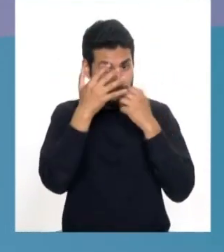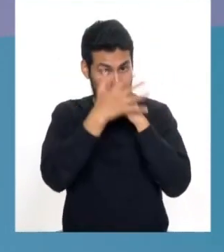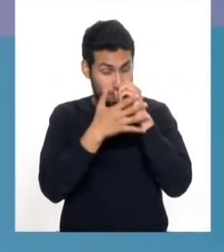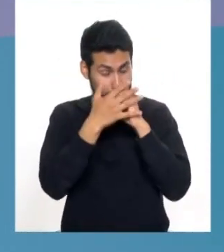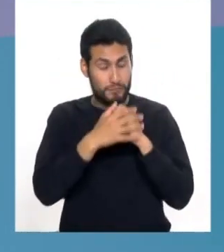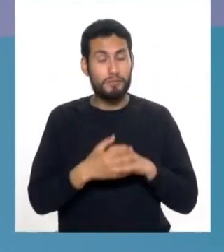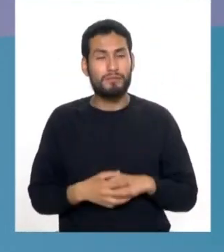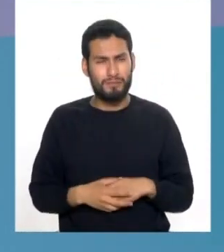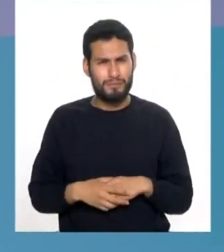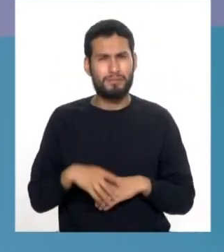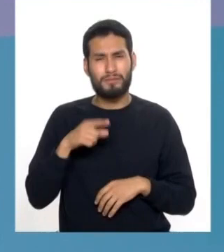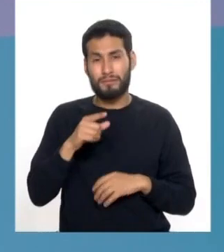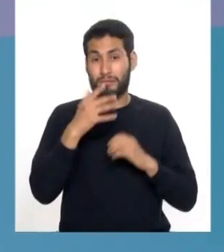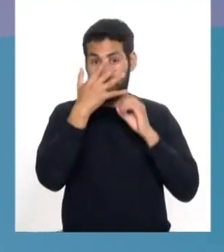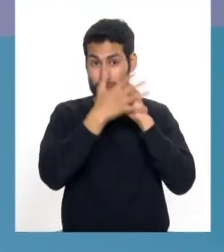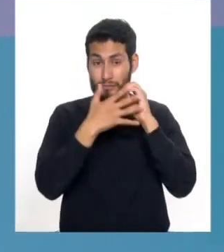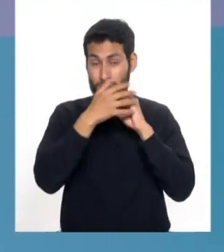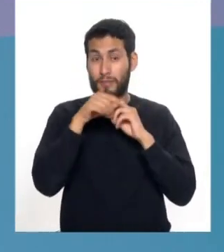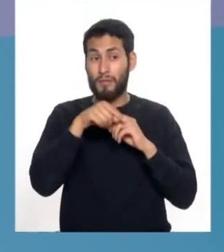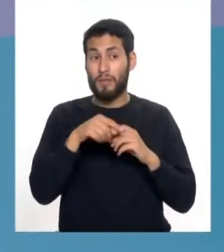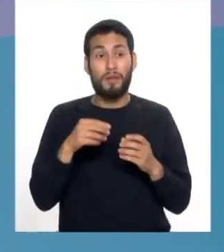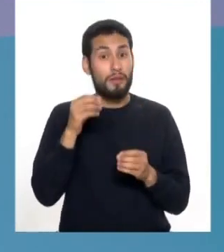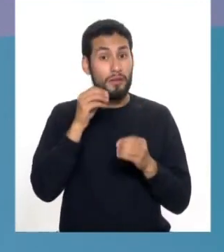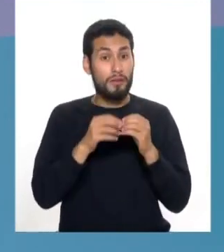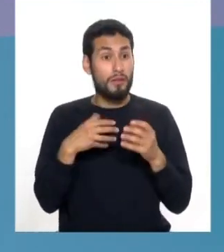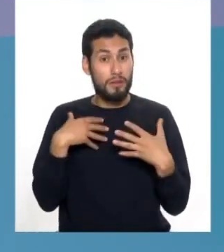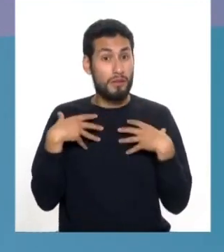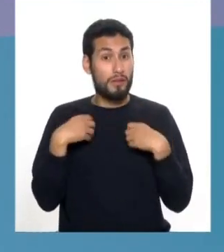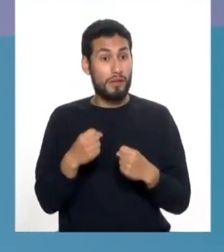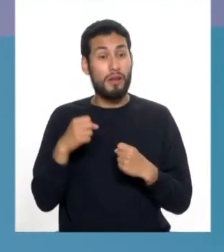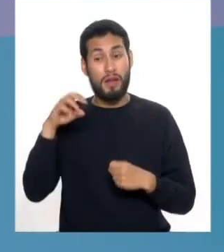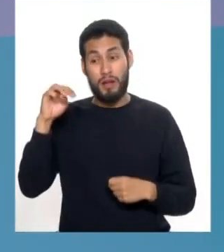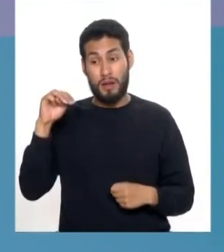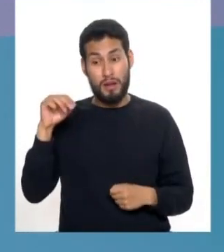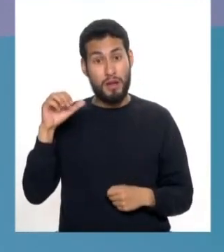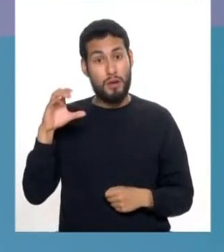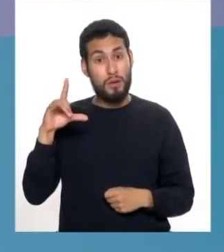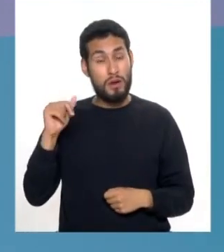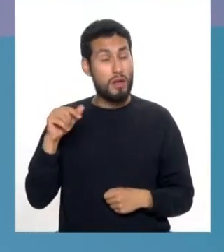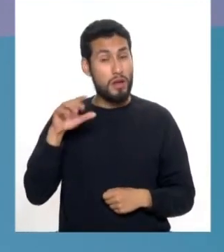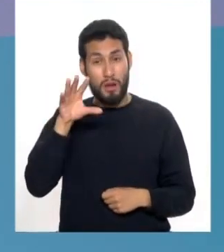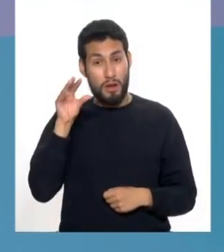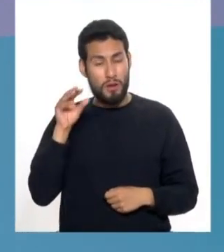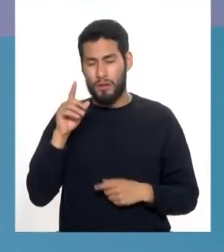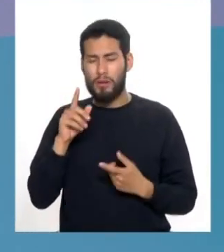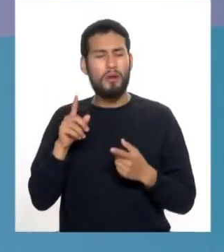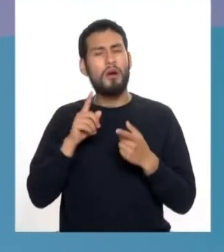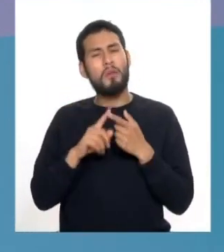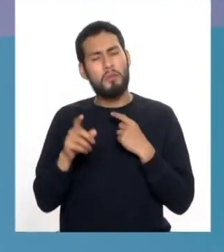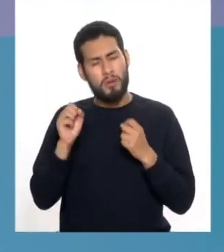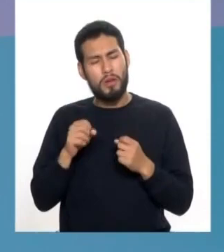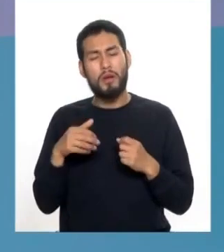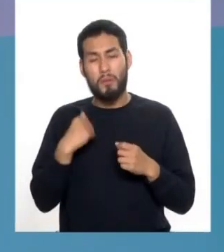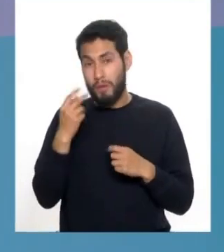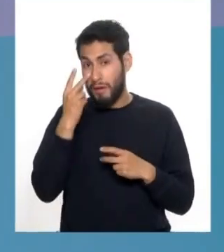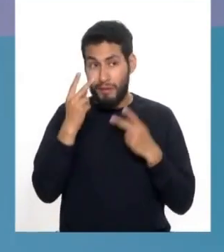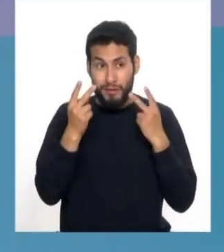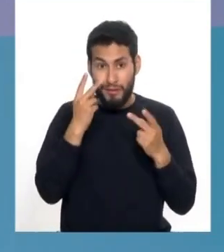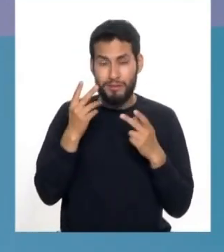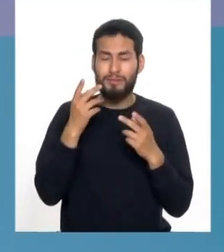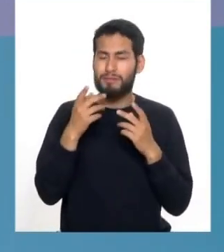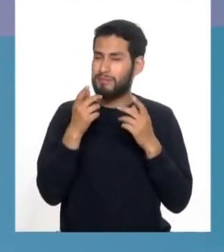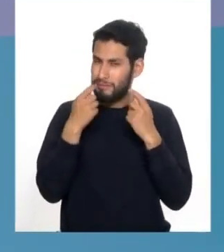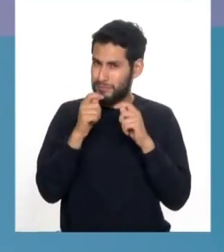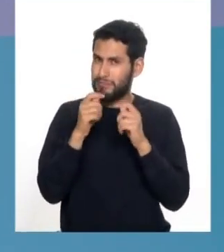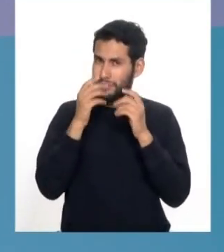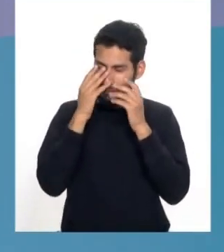bien la cirugía de catarata no va a solucionar el problema de la mácula pero sí va a mejorar la visión integral